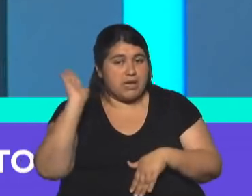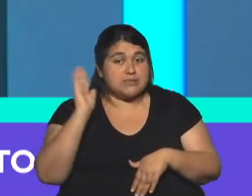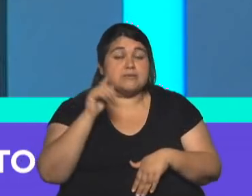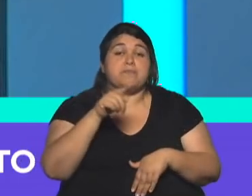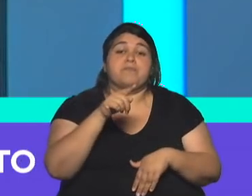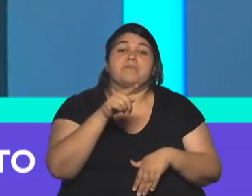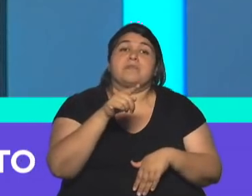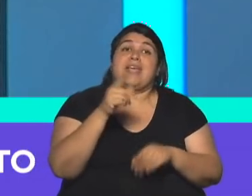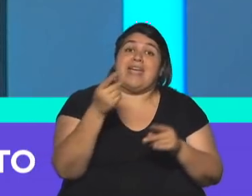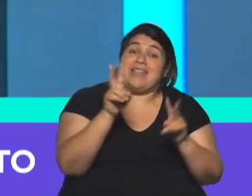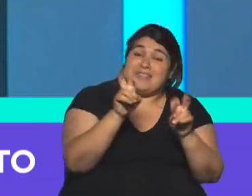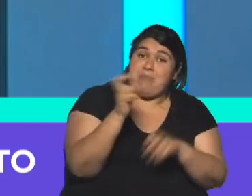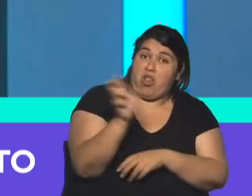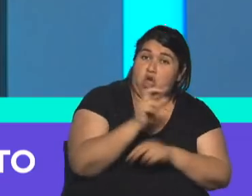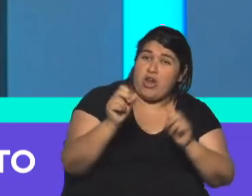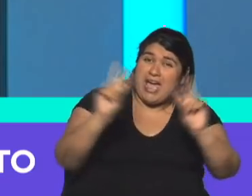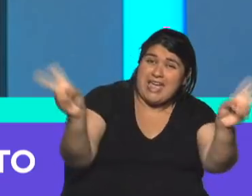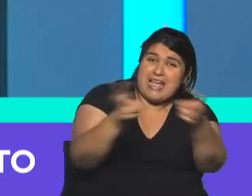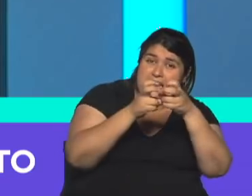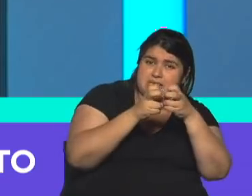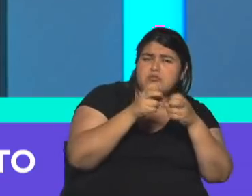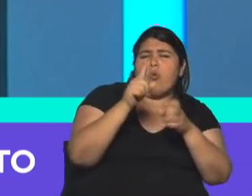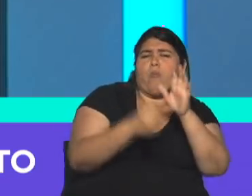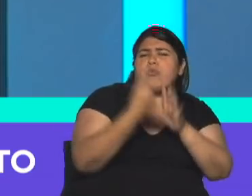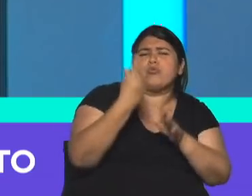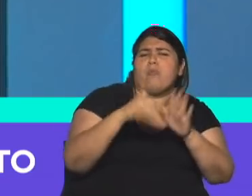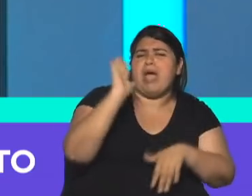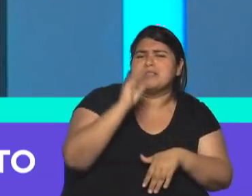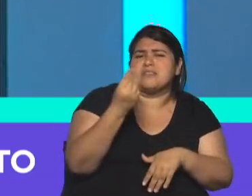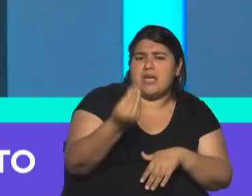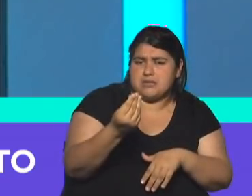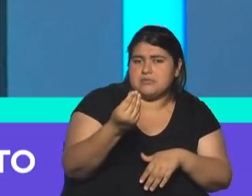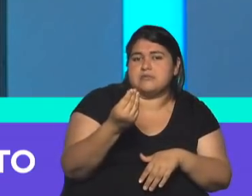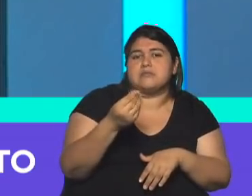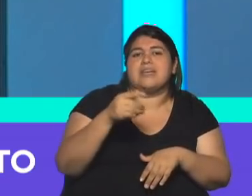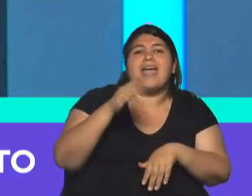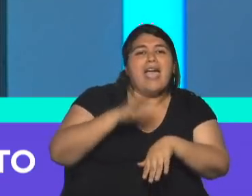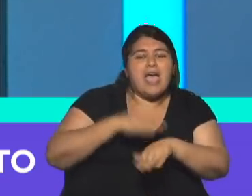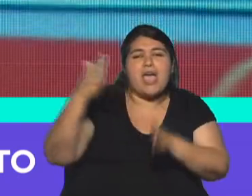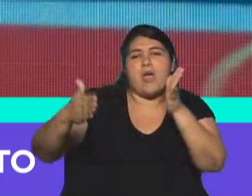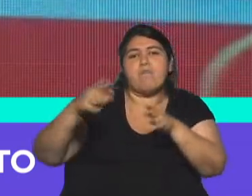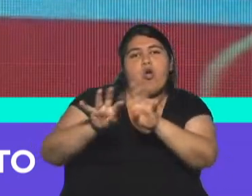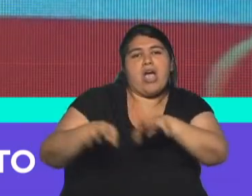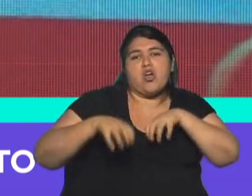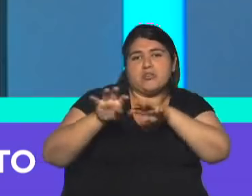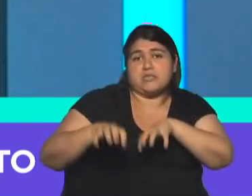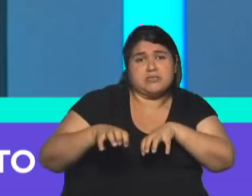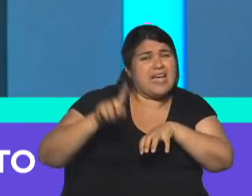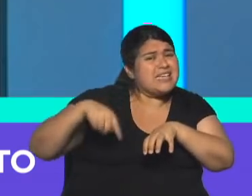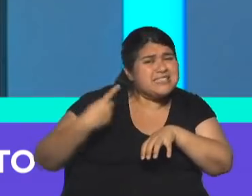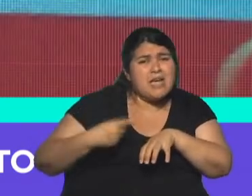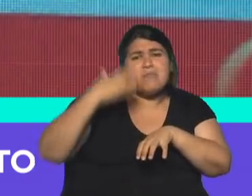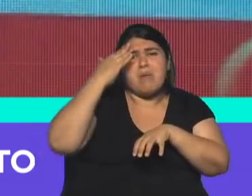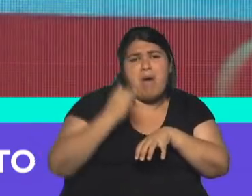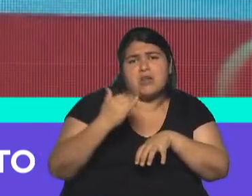ingresos de dólares. La fecha clave es el comienzo de la liquidación de la cosecha. ¿Y cuándo se liquida la cosecha? abril. Es